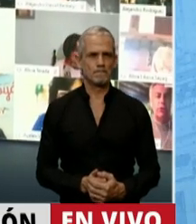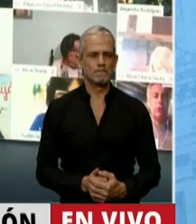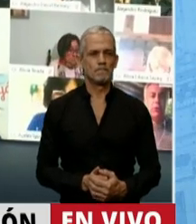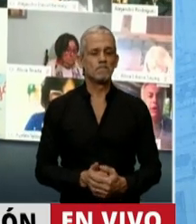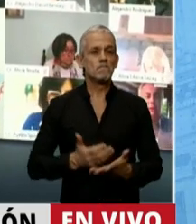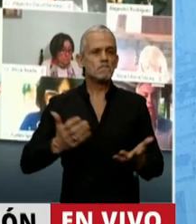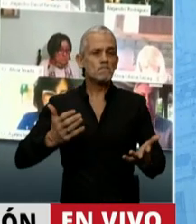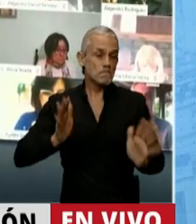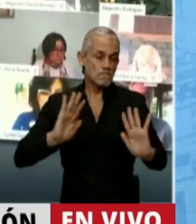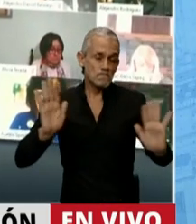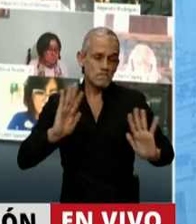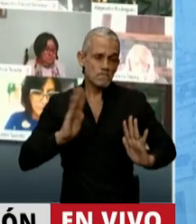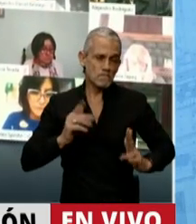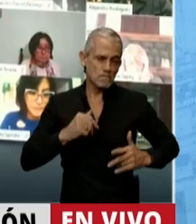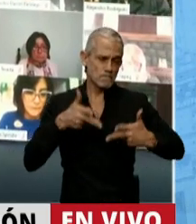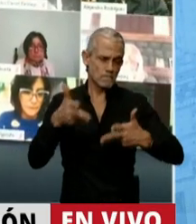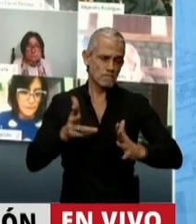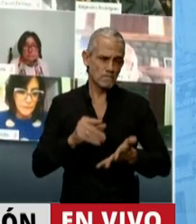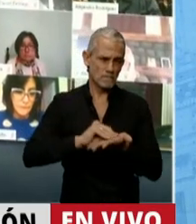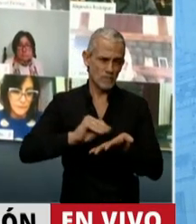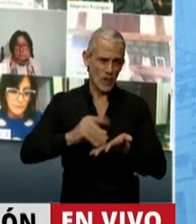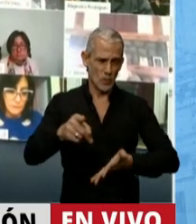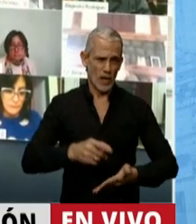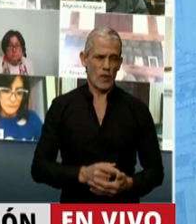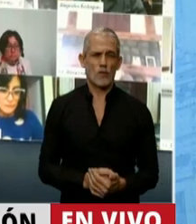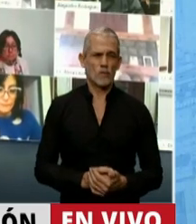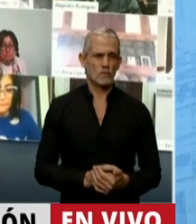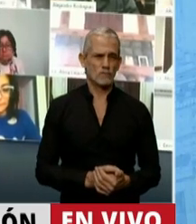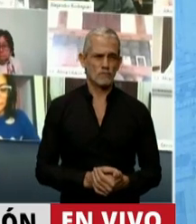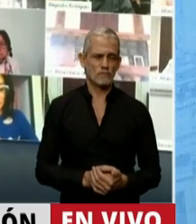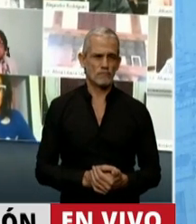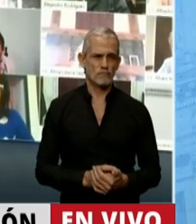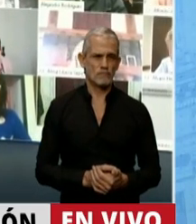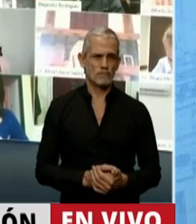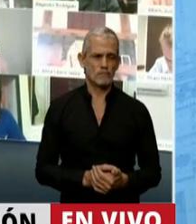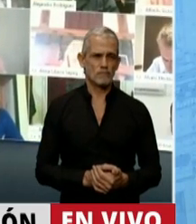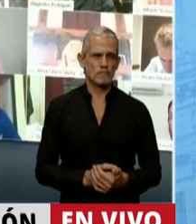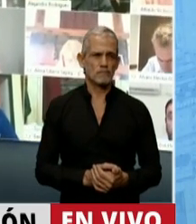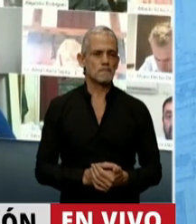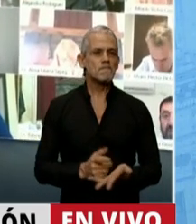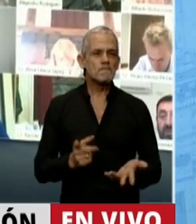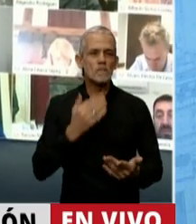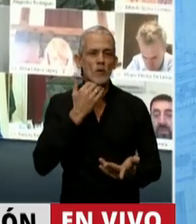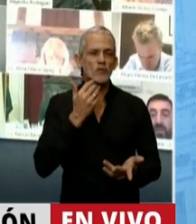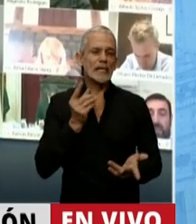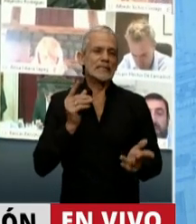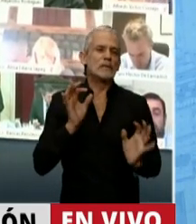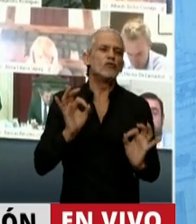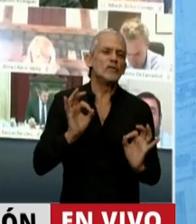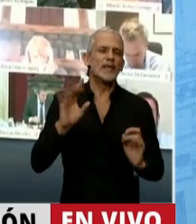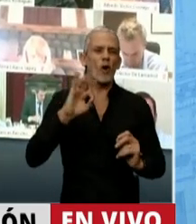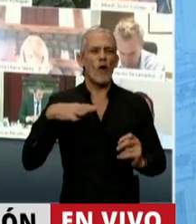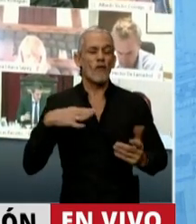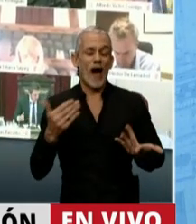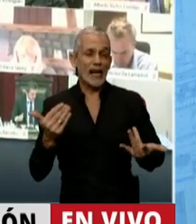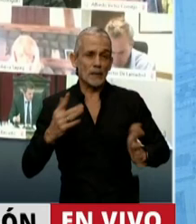No tengo más que esas palabras. Creo que no sé si alcanzan o no alcanzan, pero es una